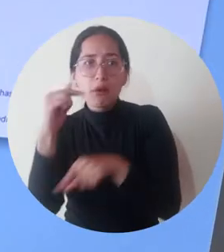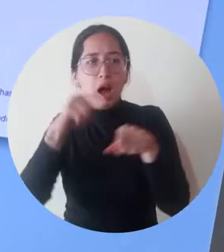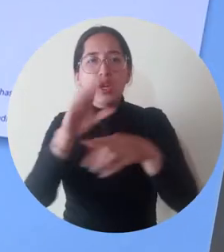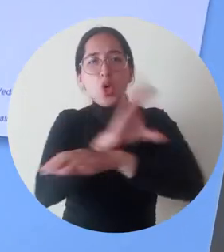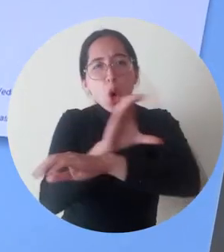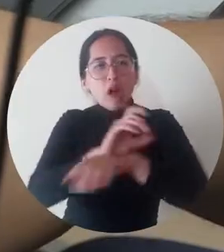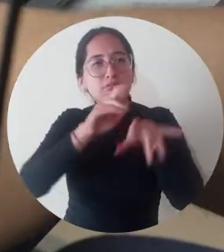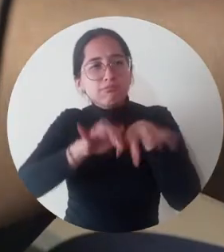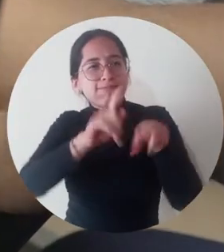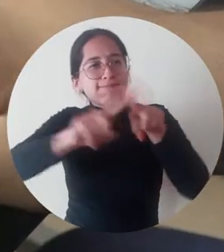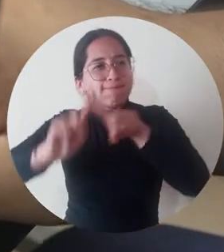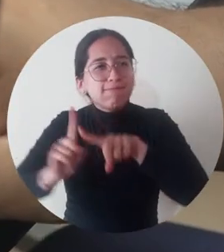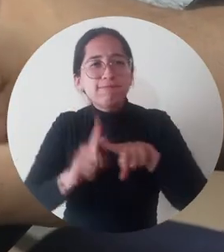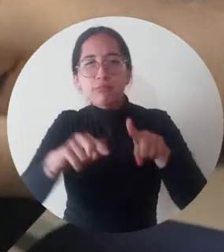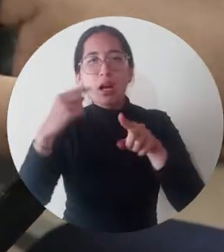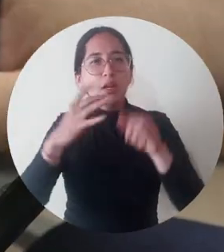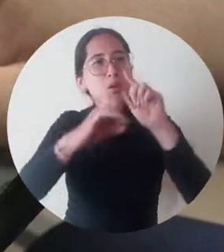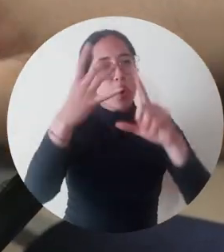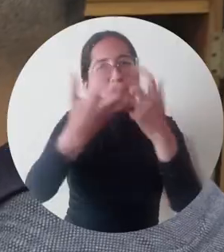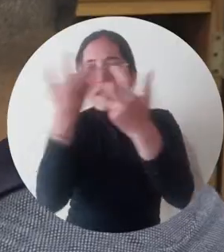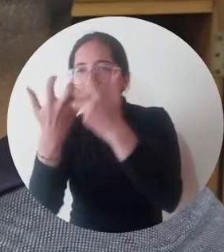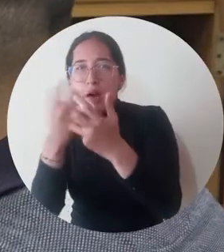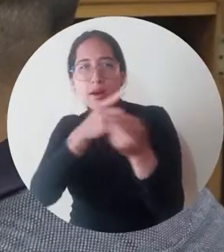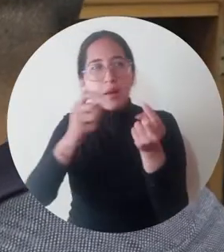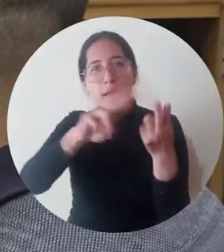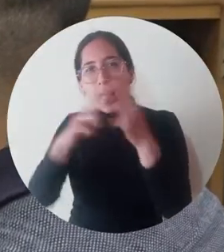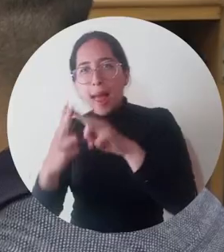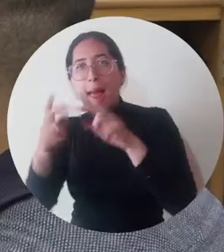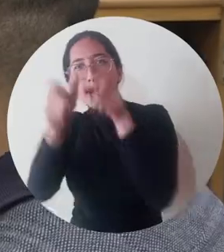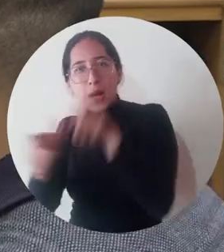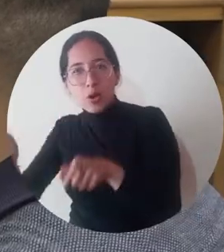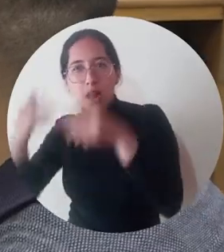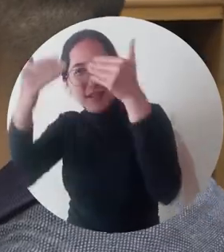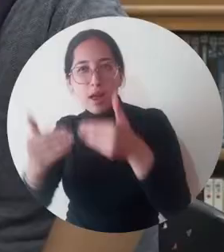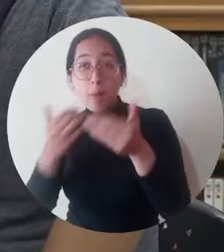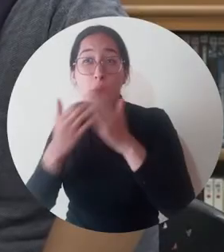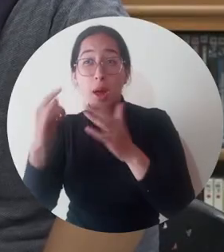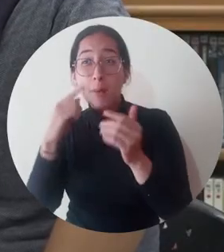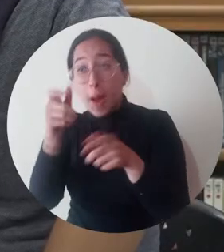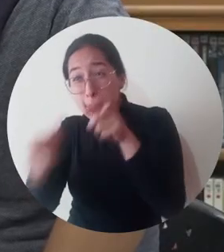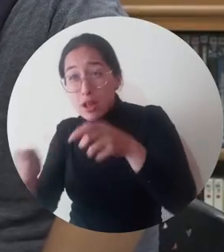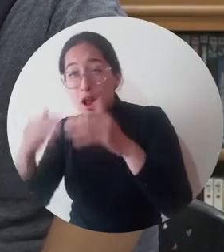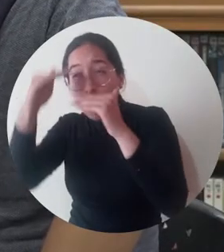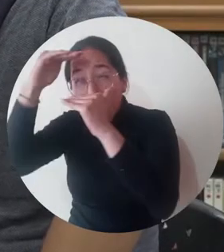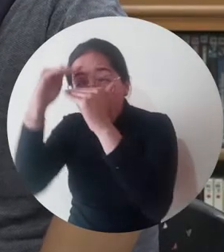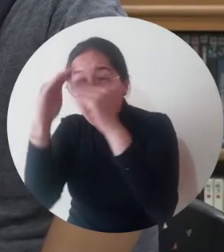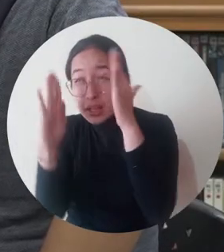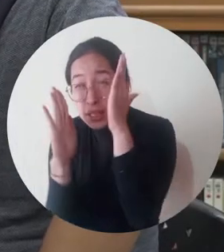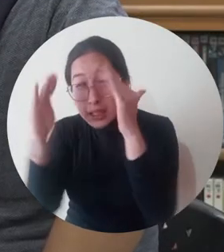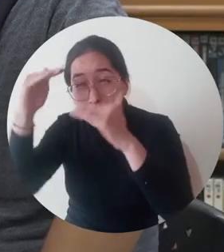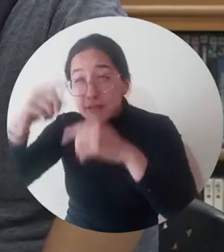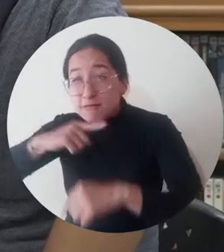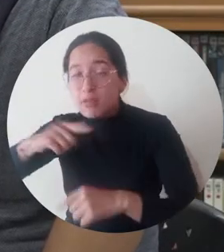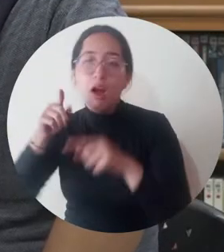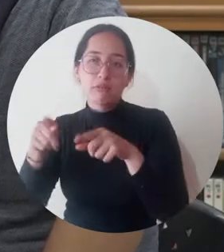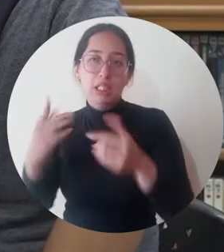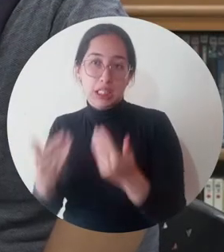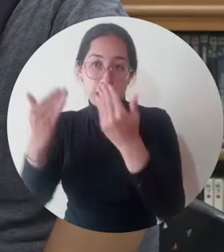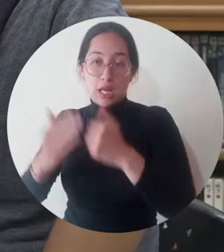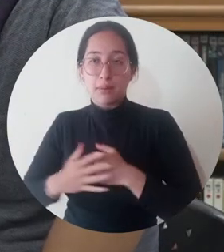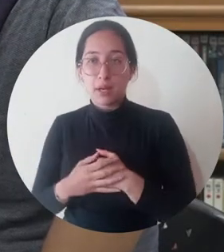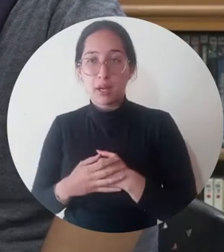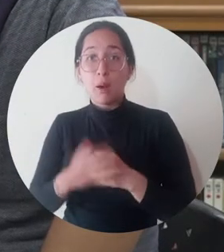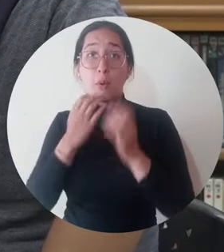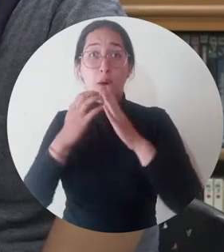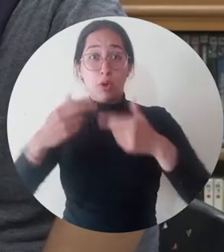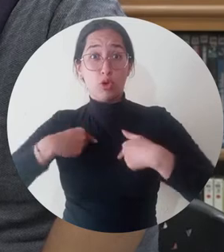acceso a computadores y ofrece equipos especiales para las personas con baja visión. Tenemos un apoyo siempre aquí en la biblioteca,